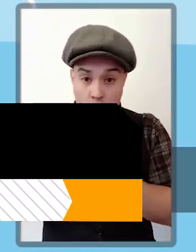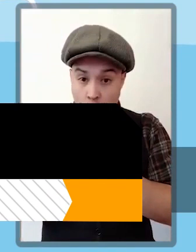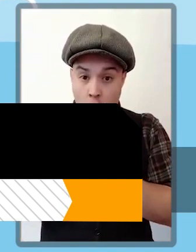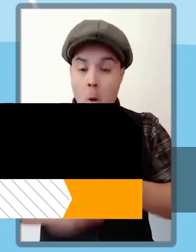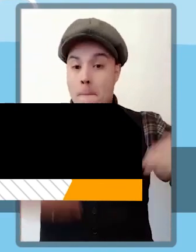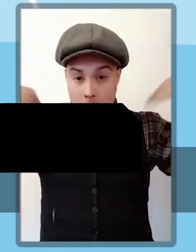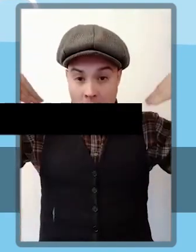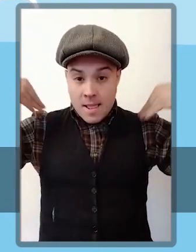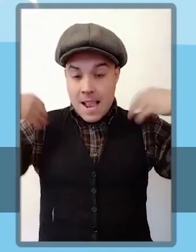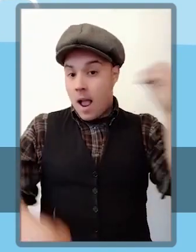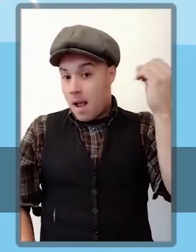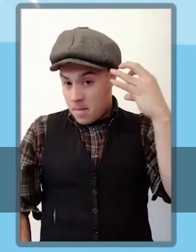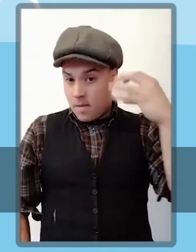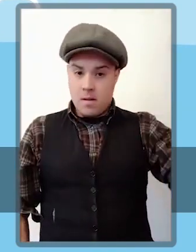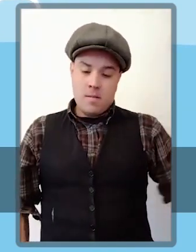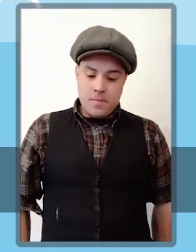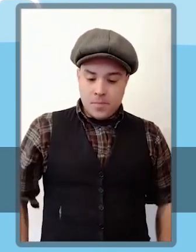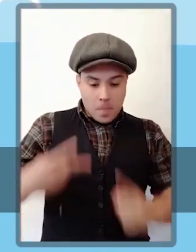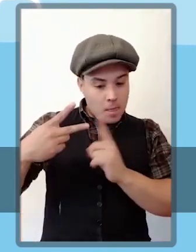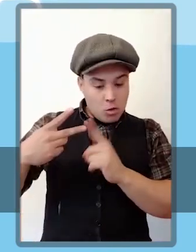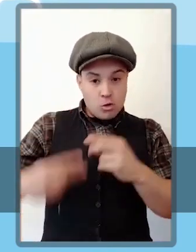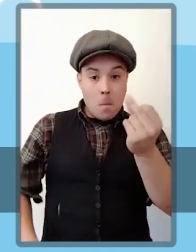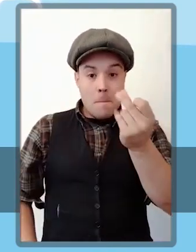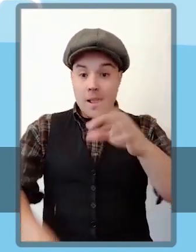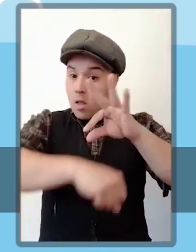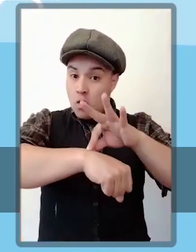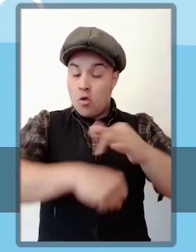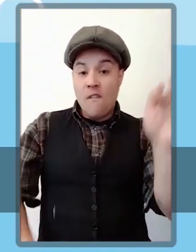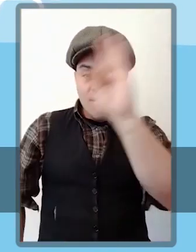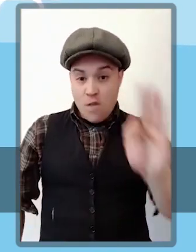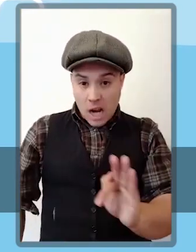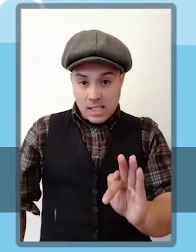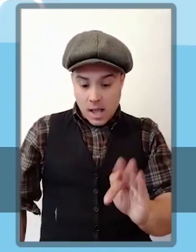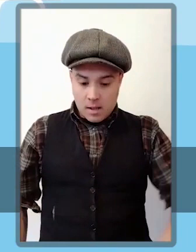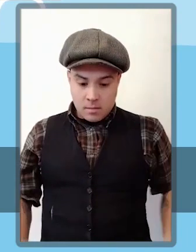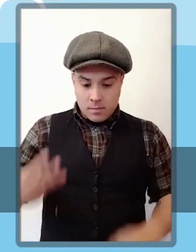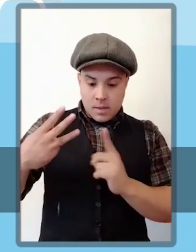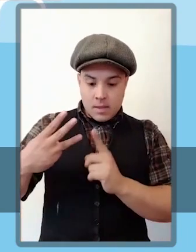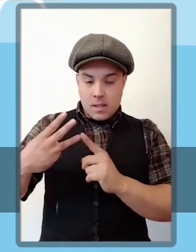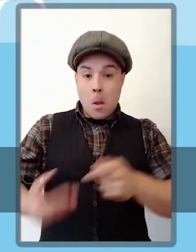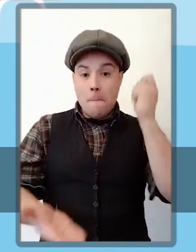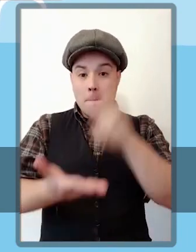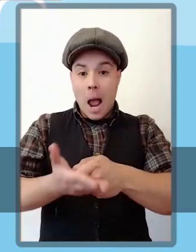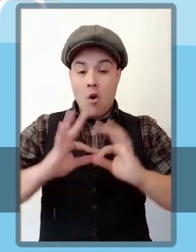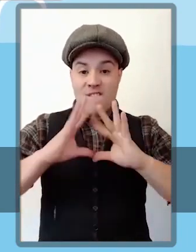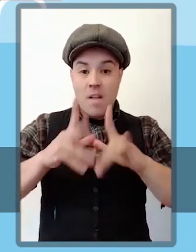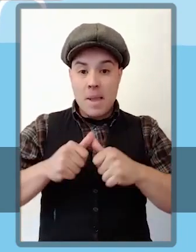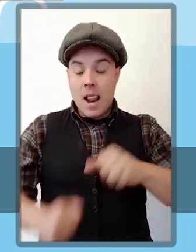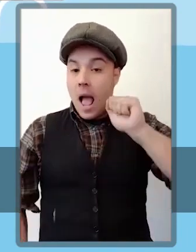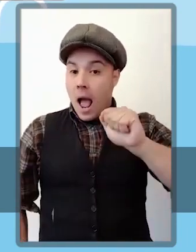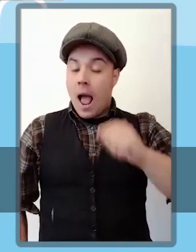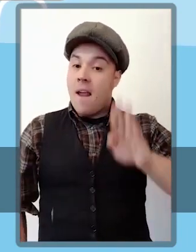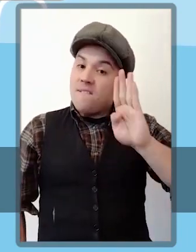inscrito en la Bolsa Nacional de Empleo es requisito para recibir los beneficios del Fondo de Cesantía Solidario y demostrar que se está buscando